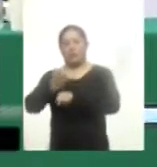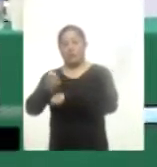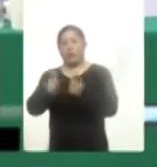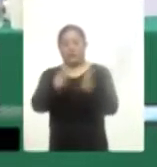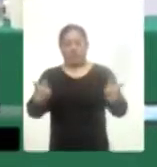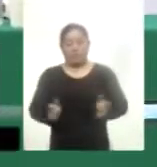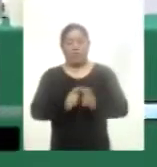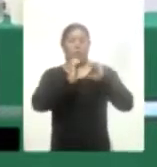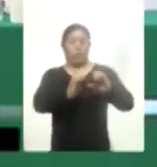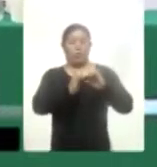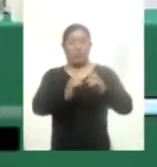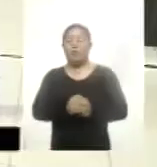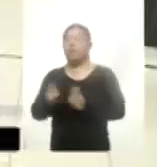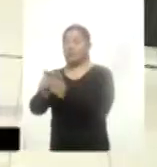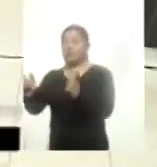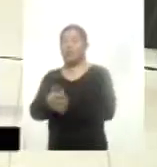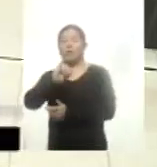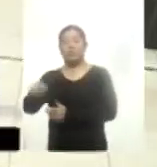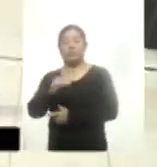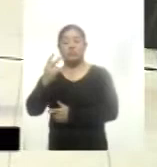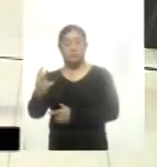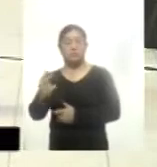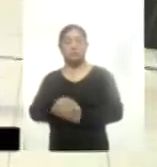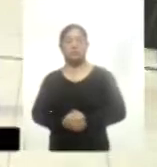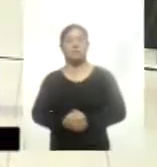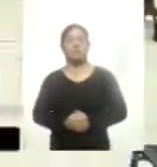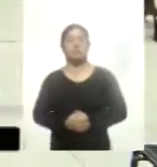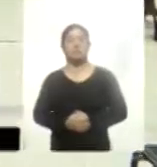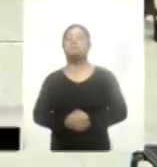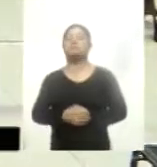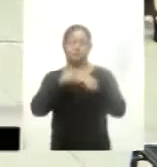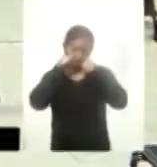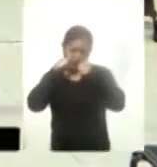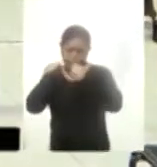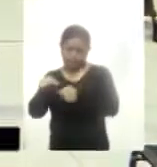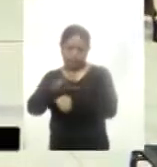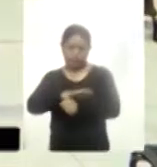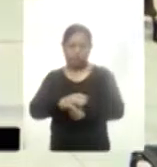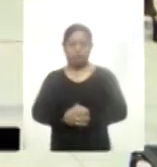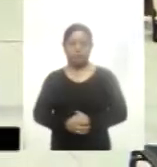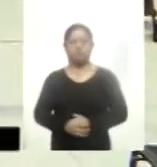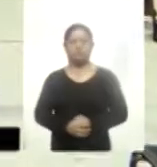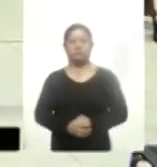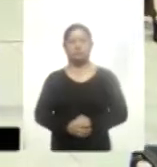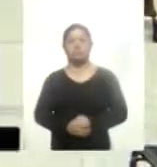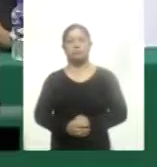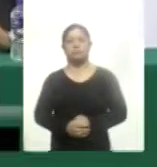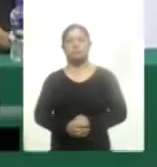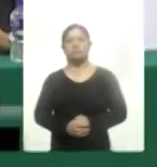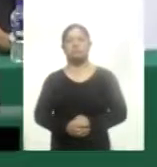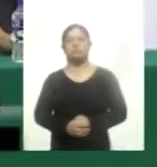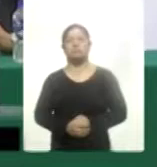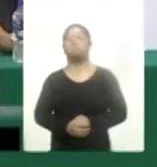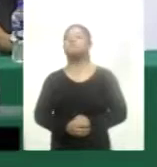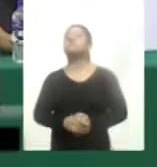juridiccionales y brigadas municipales ante COVID-19 con la finalidad de mantener un sistema permanente de